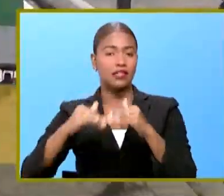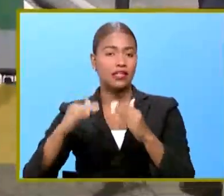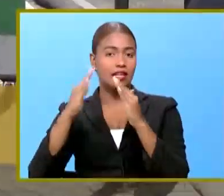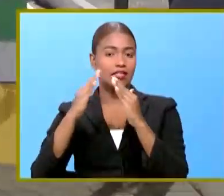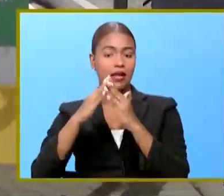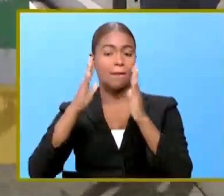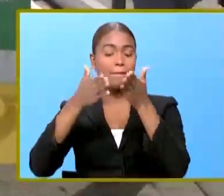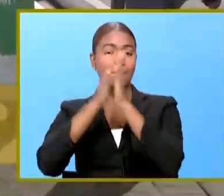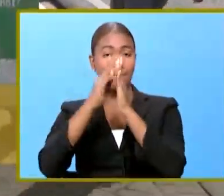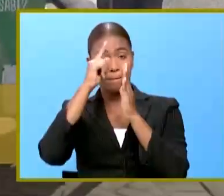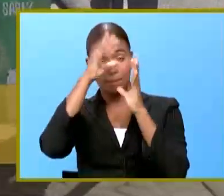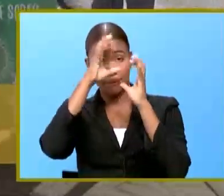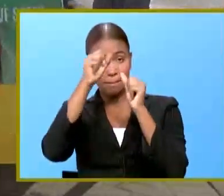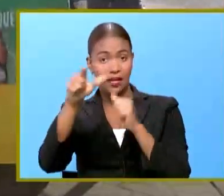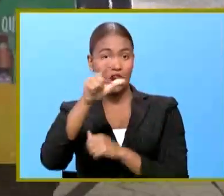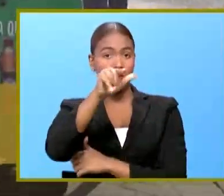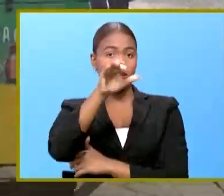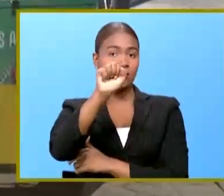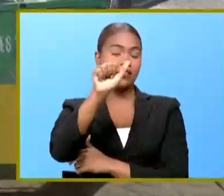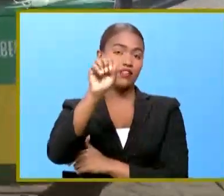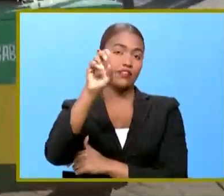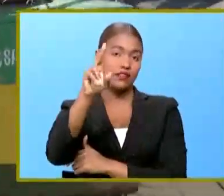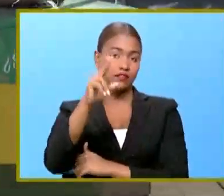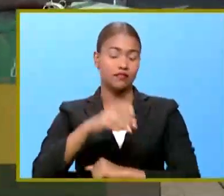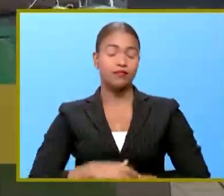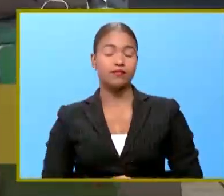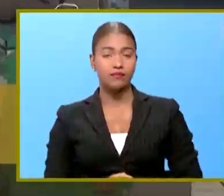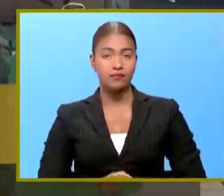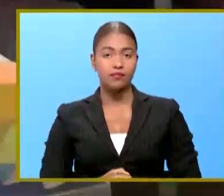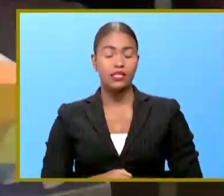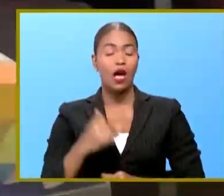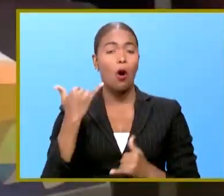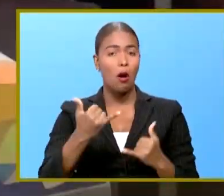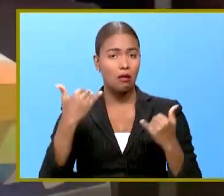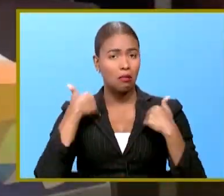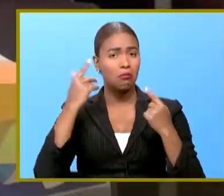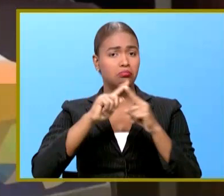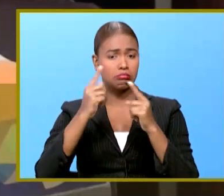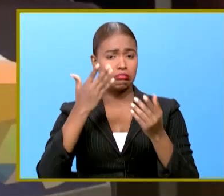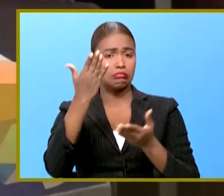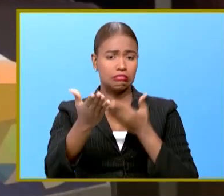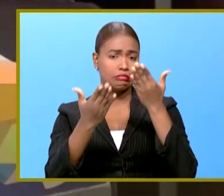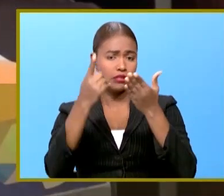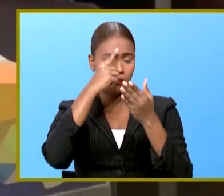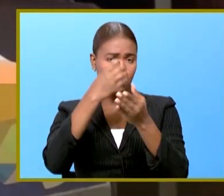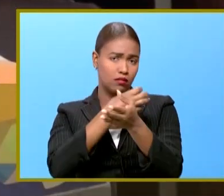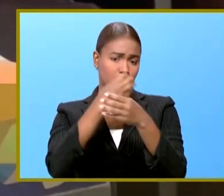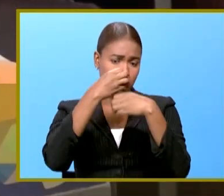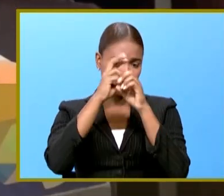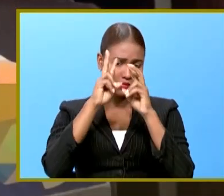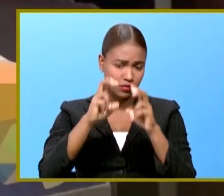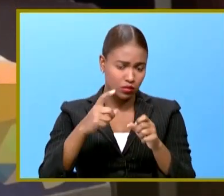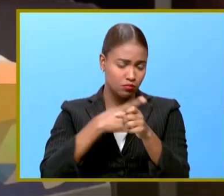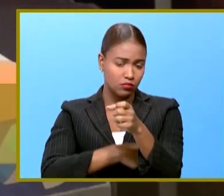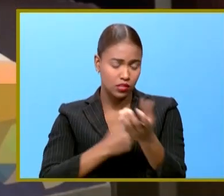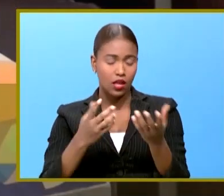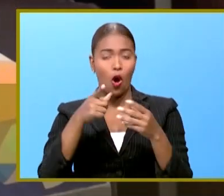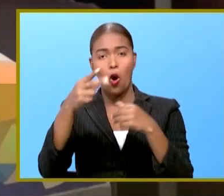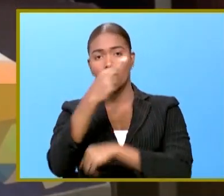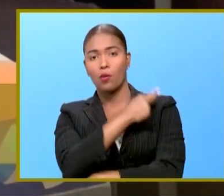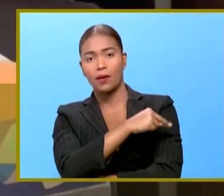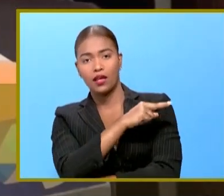solicitado por el presidente Luis Abinader ahora si tenemos varias propuestas sobre los laboratorios sobre los hospitales